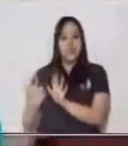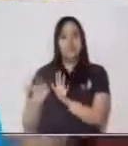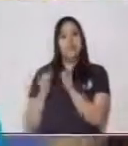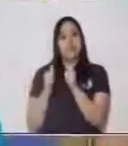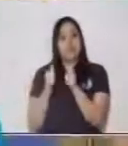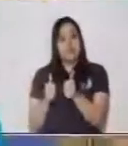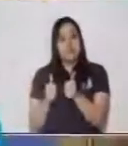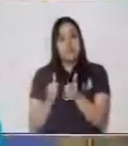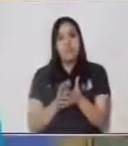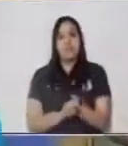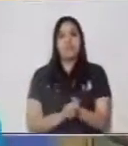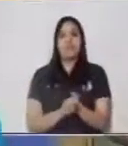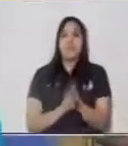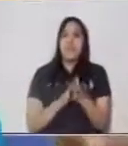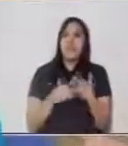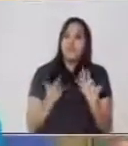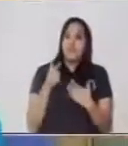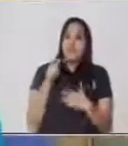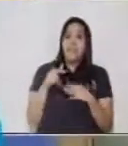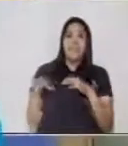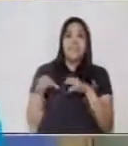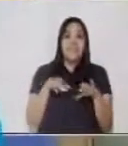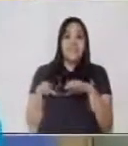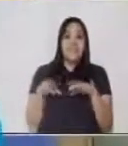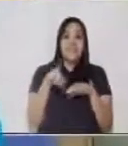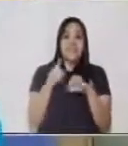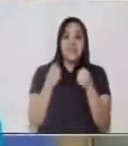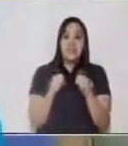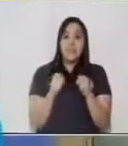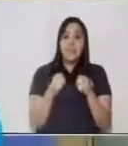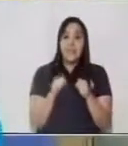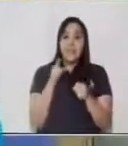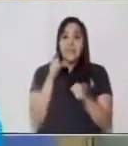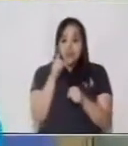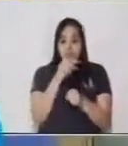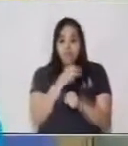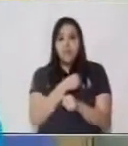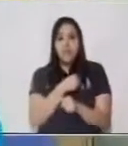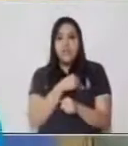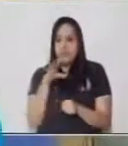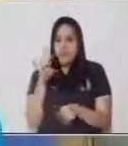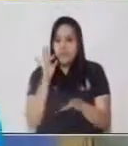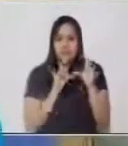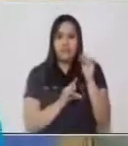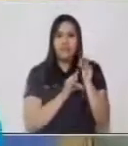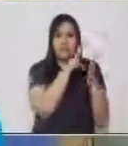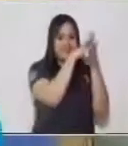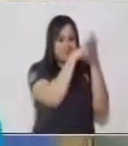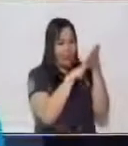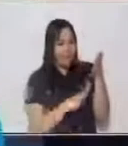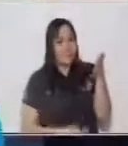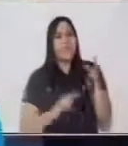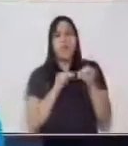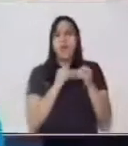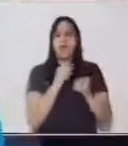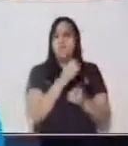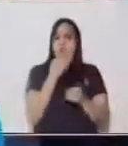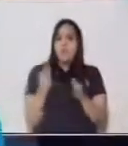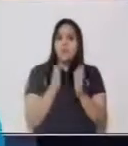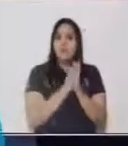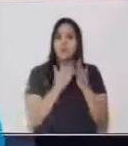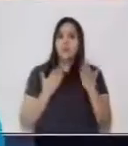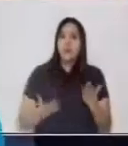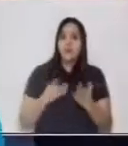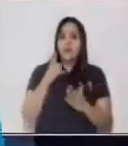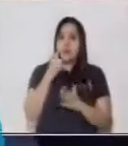Perfecto. Con estas actividades que hemos realizado, yo te invito a que tú coloques muchos números en un cuaderno o que le pidas a